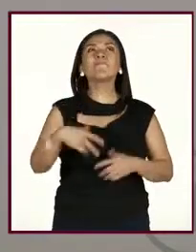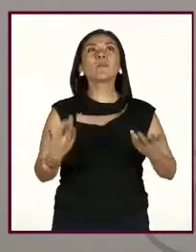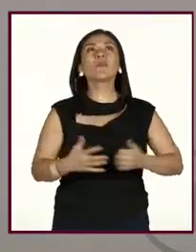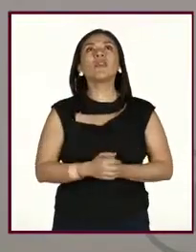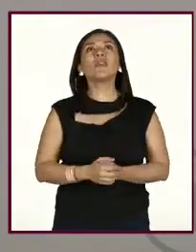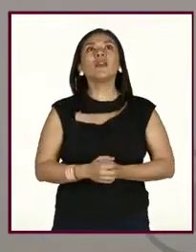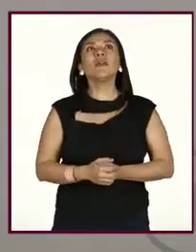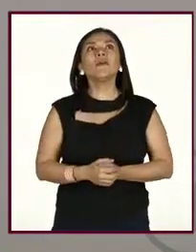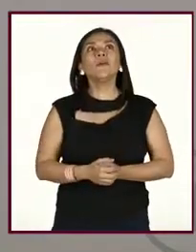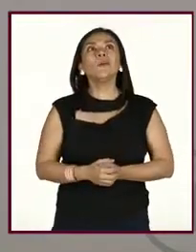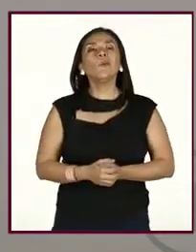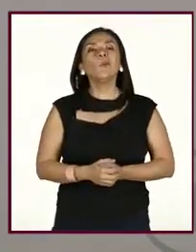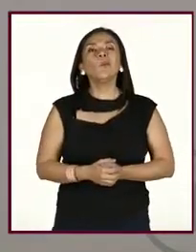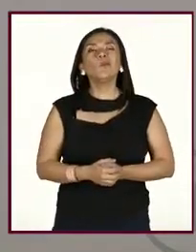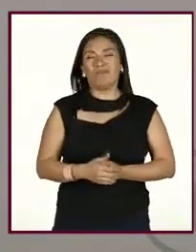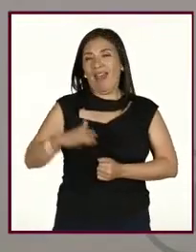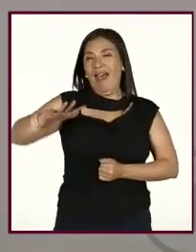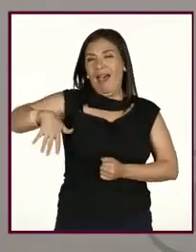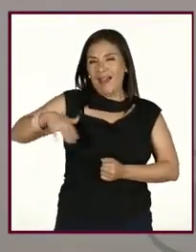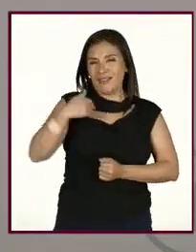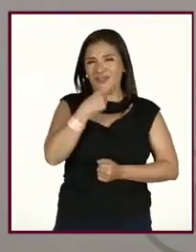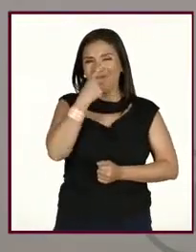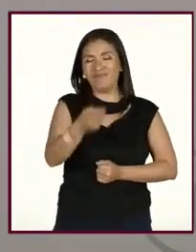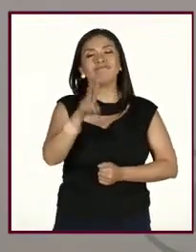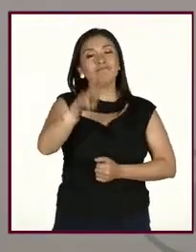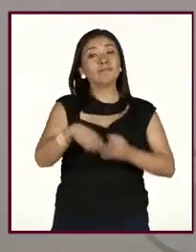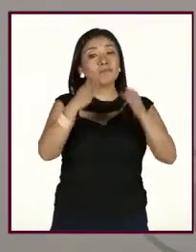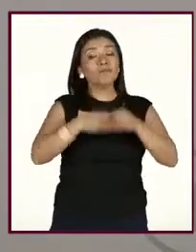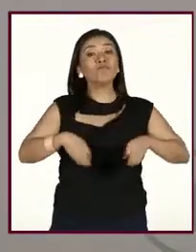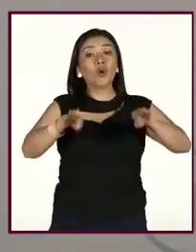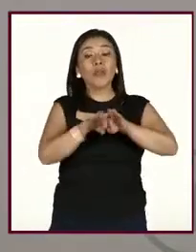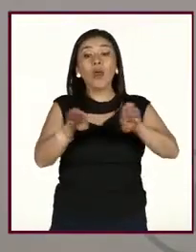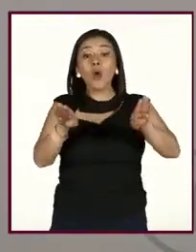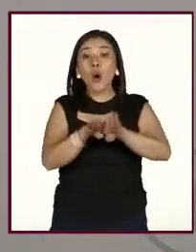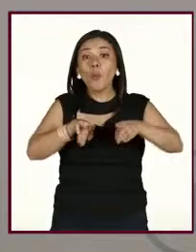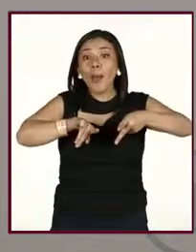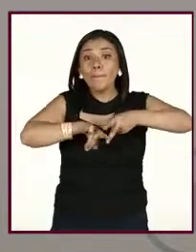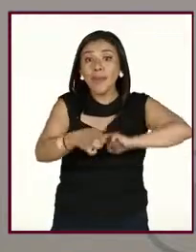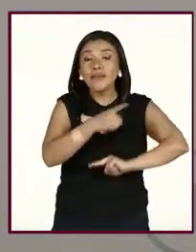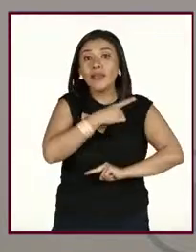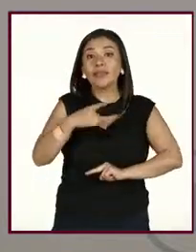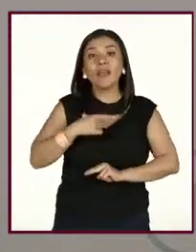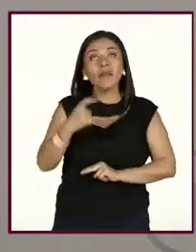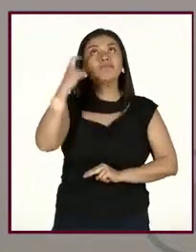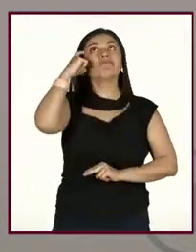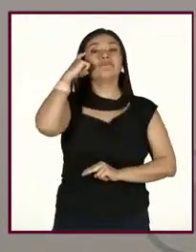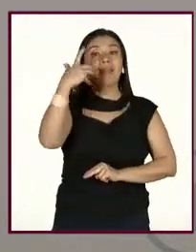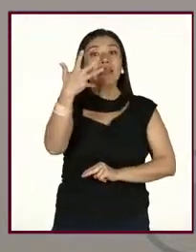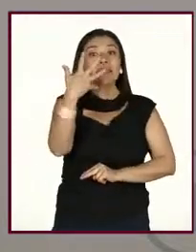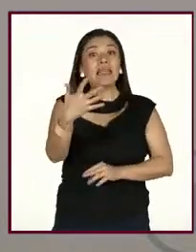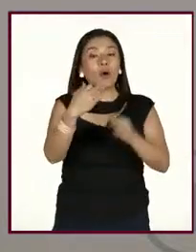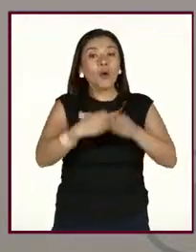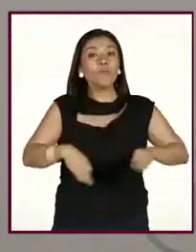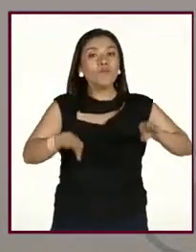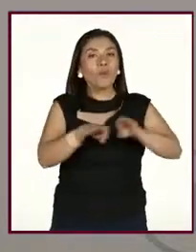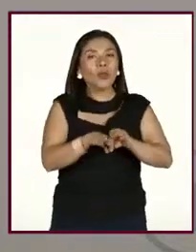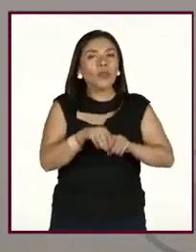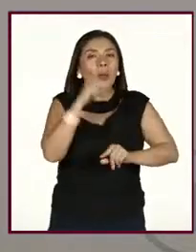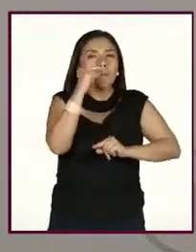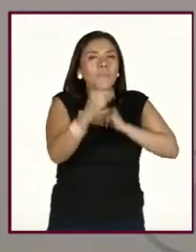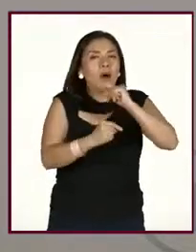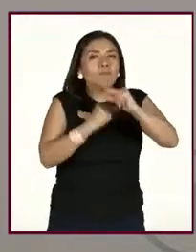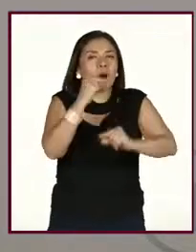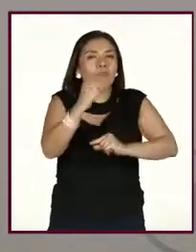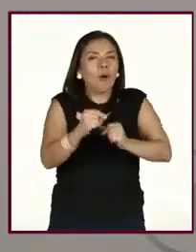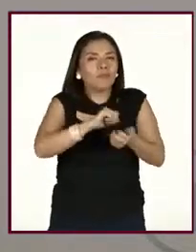bueno, como les mencioné, yo creo que sí es importante para empezar que tengamos estos cinco factores que hay que tratar de mejorar,